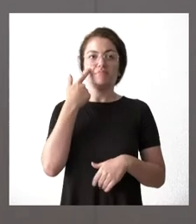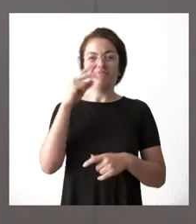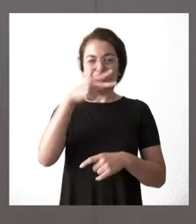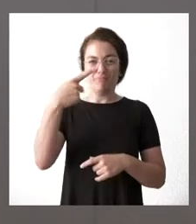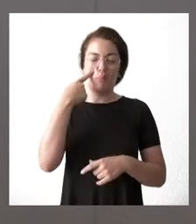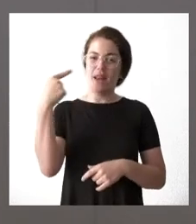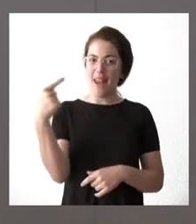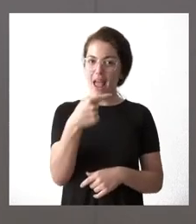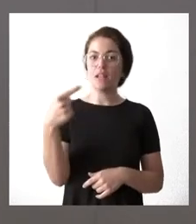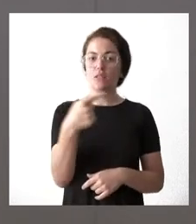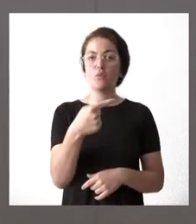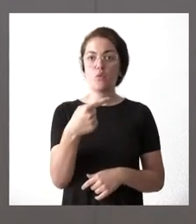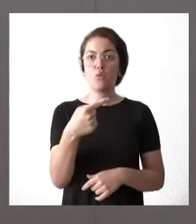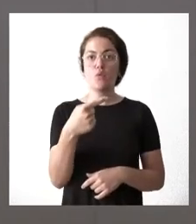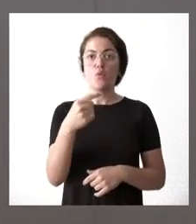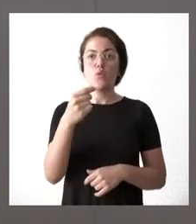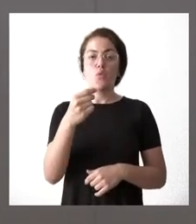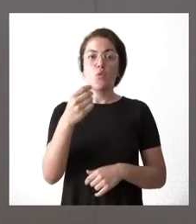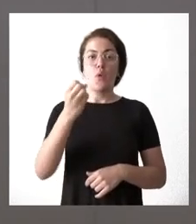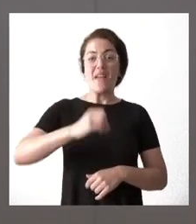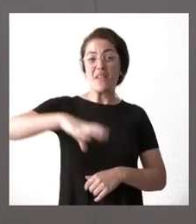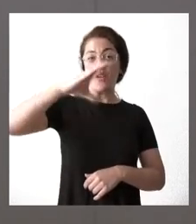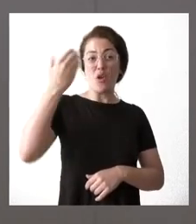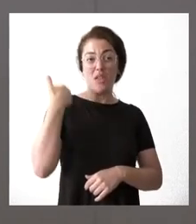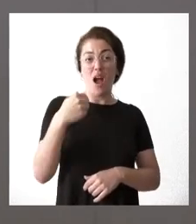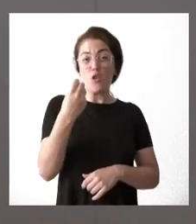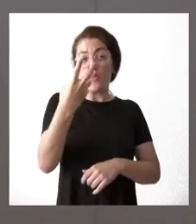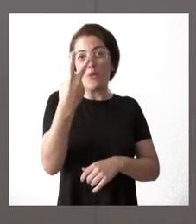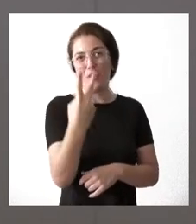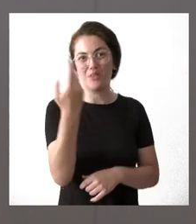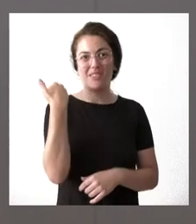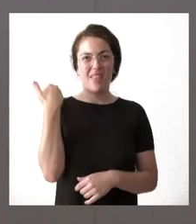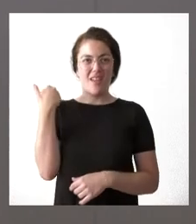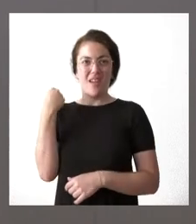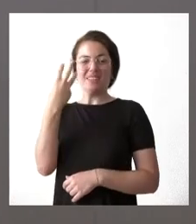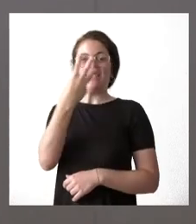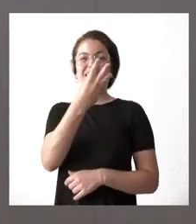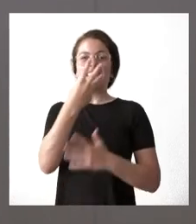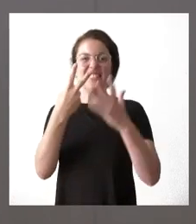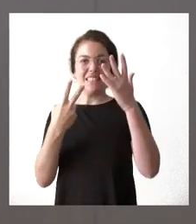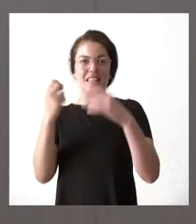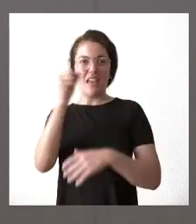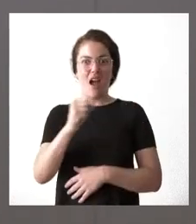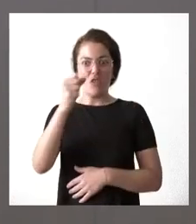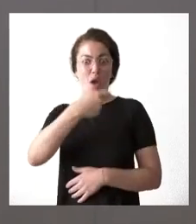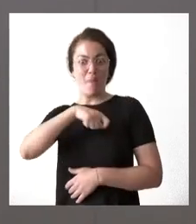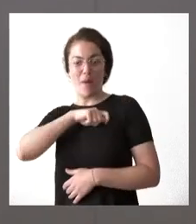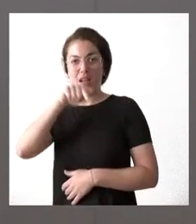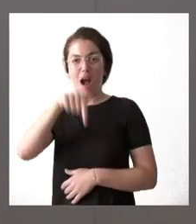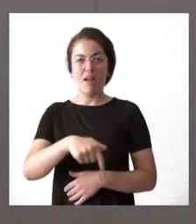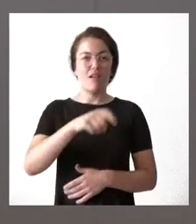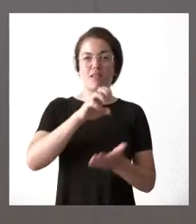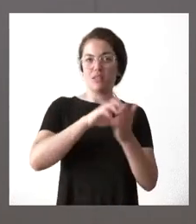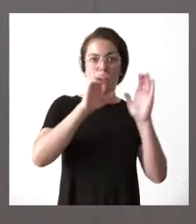Una inflación de dos dígitos hace ya 37 años que no la teníamos ni en España ni en Castilla y León y además